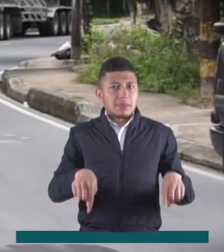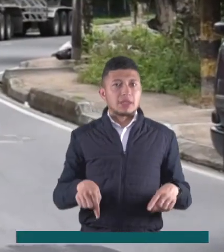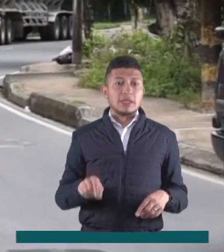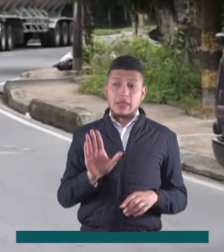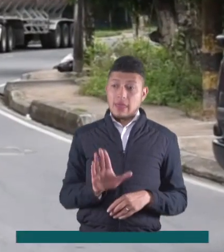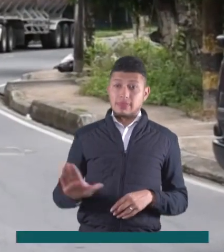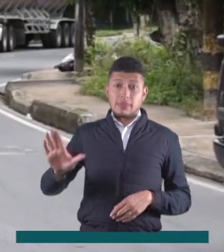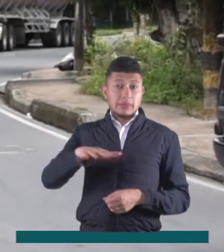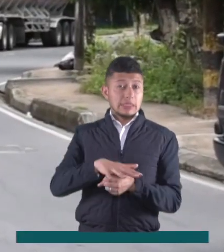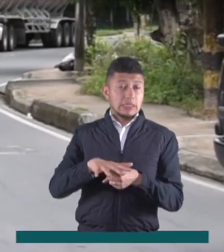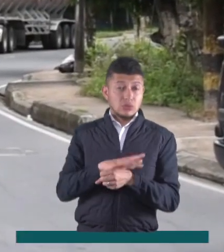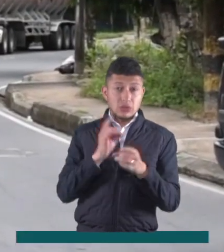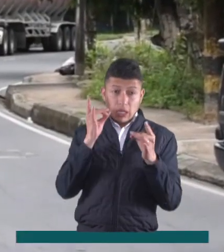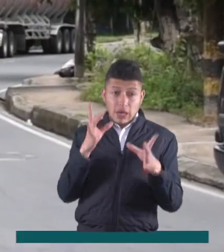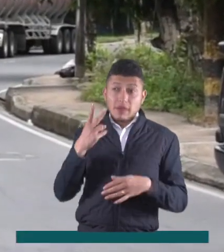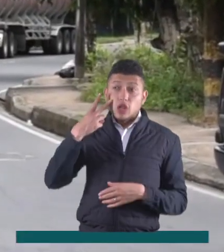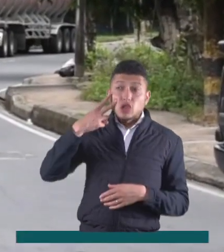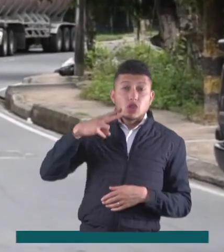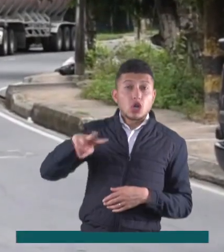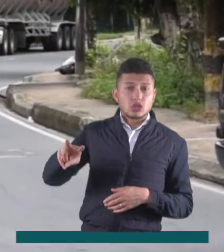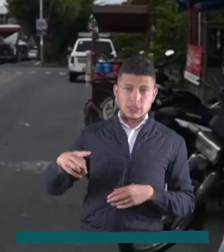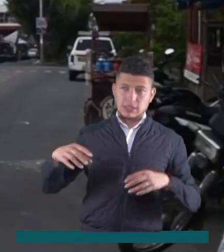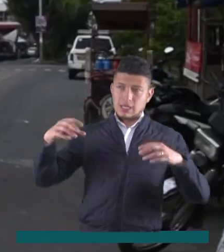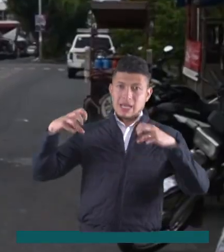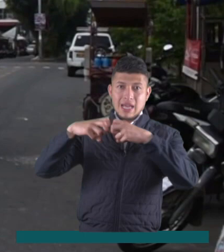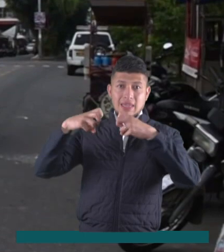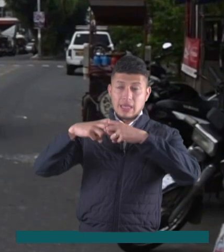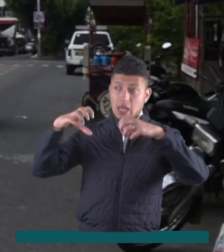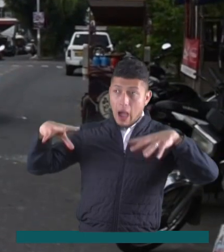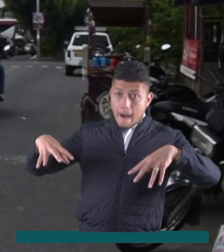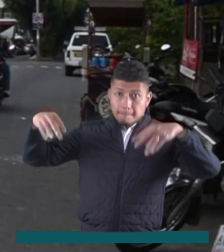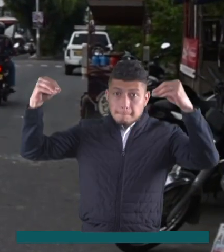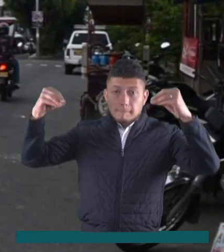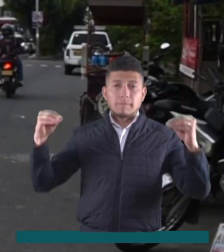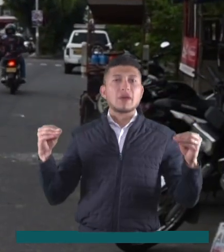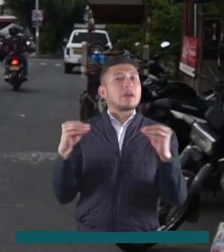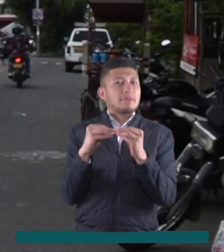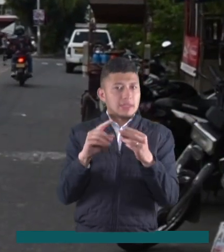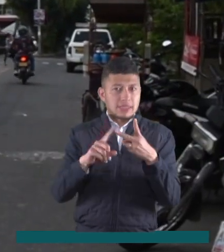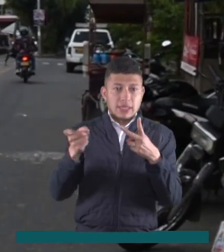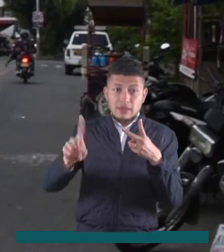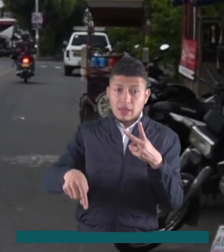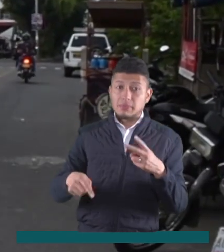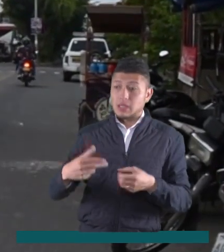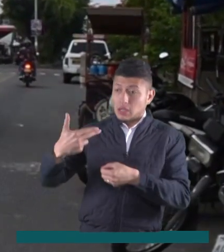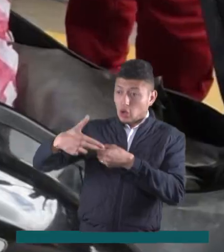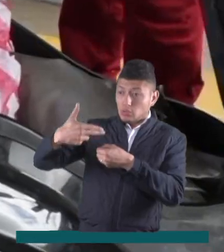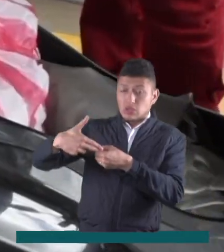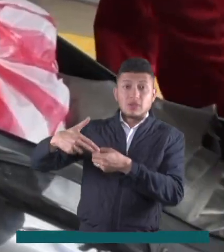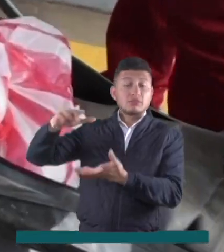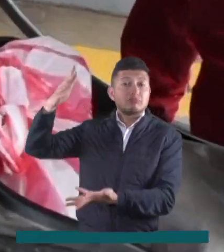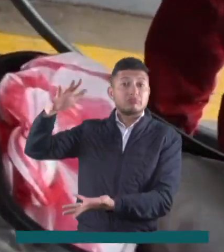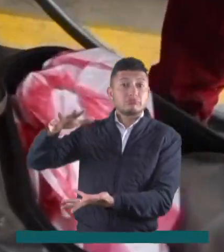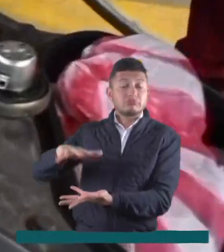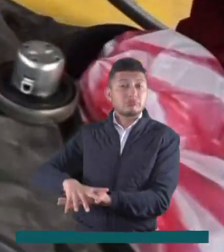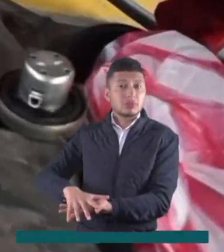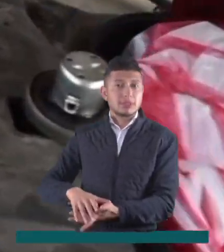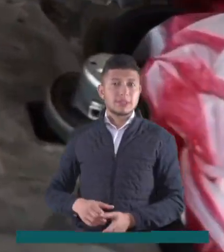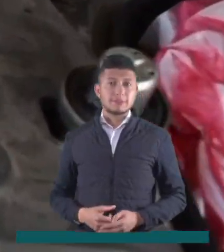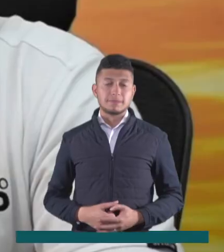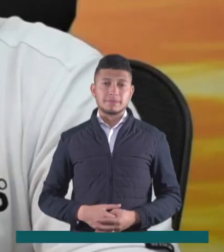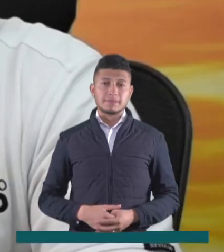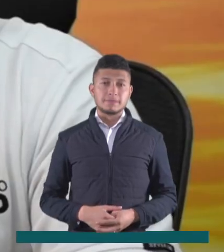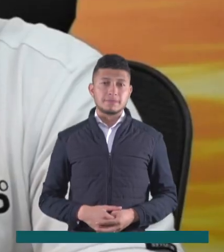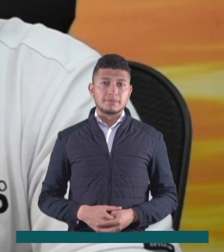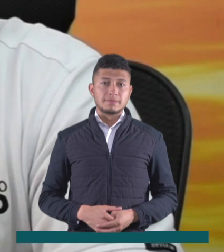También el departamento vivió por dos días un corte de energía eléctrica y sumado a esto, una escasez de combustible. Una